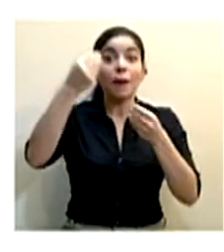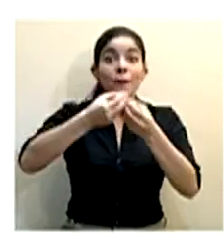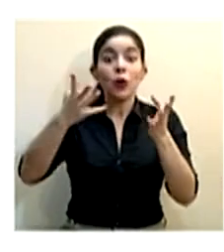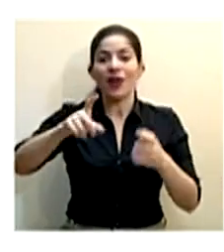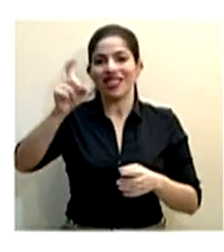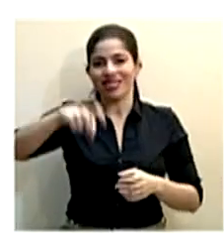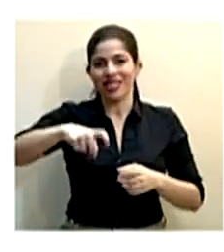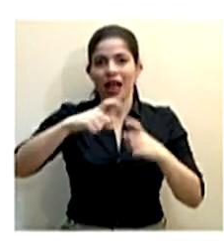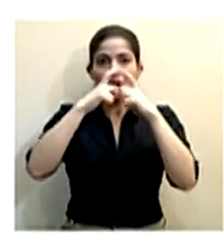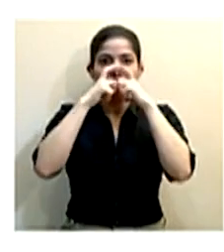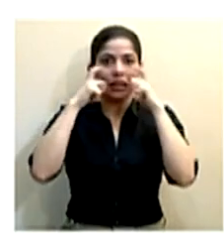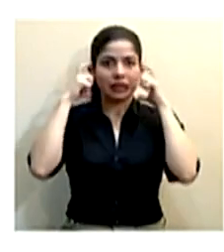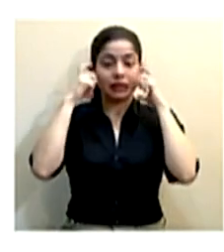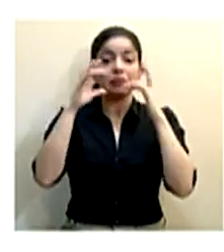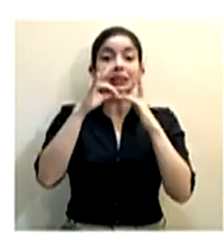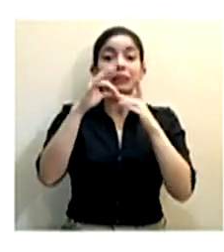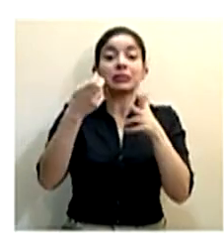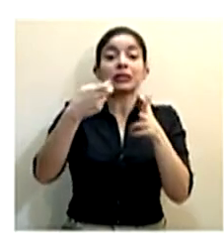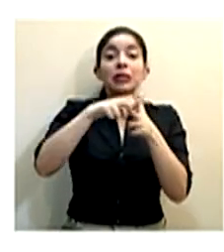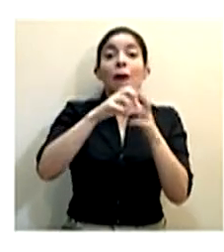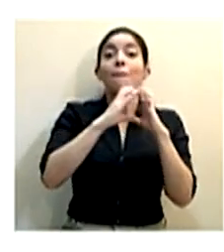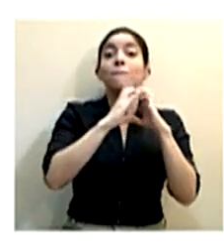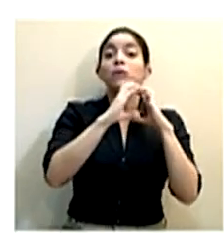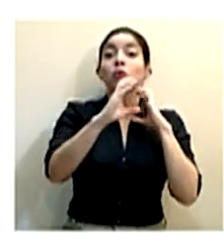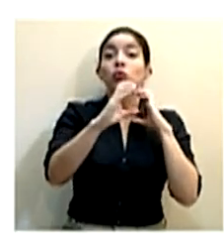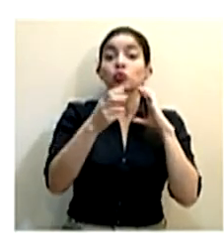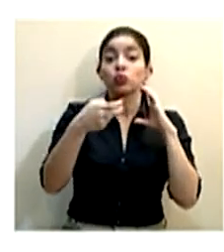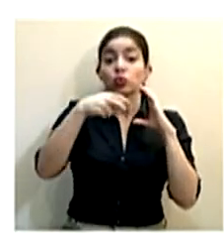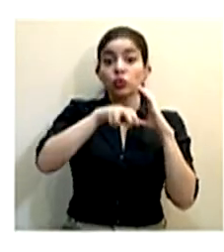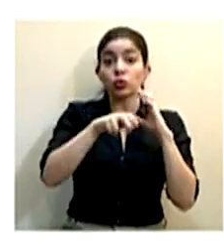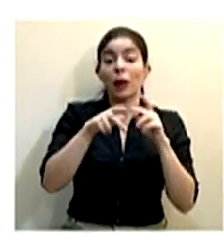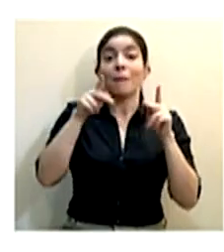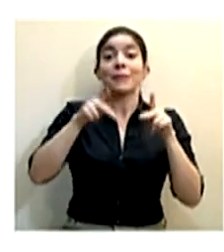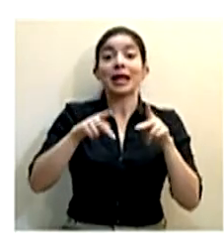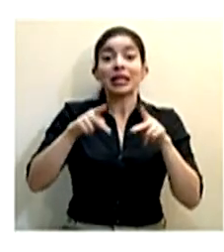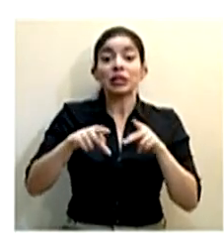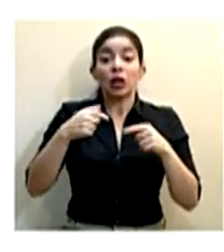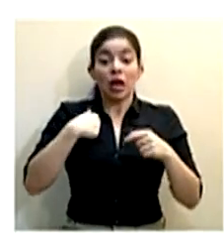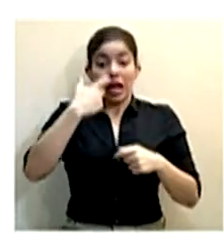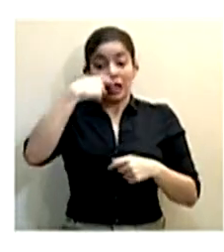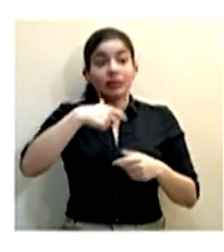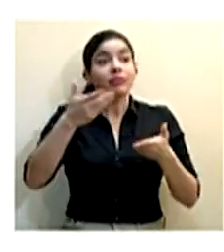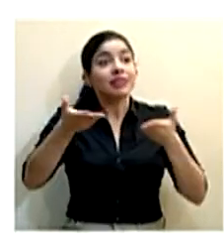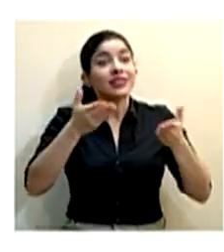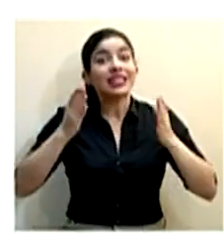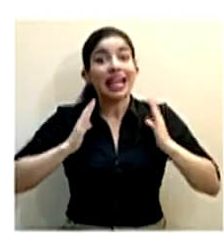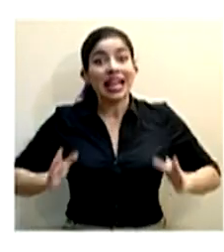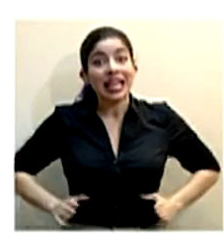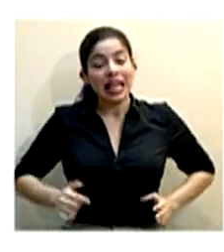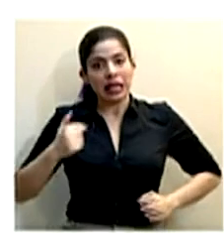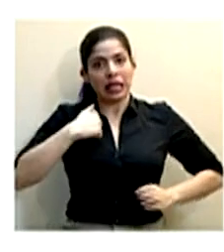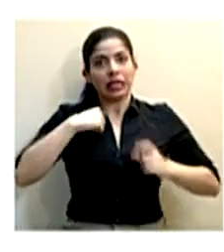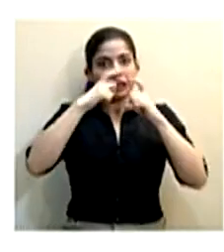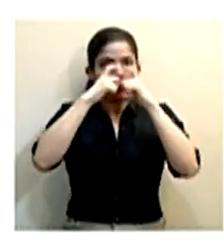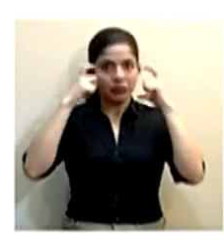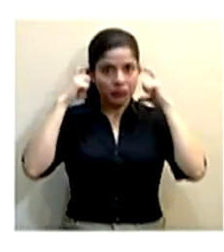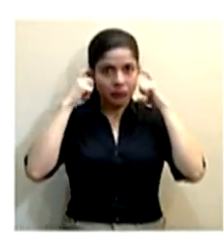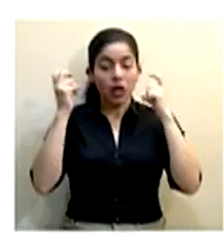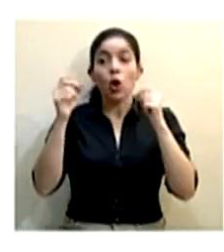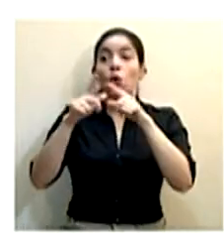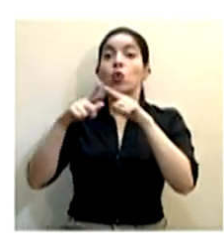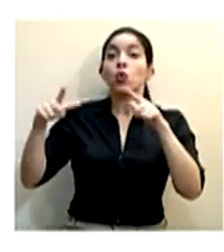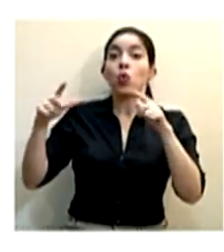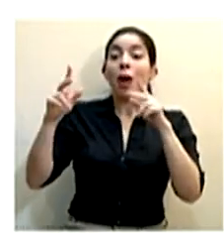especialmente en transporte público, para personas que están atendiendo constantemente al público y en lugares de reunión de